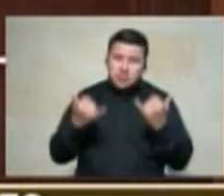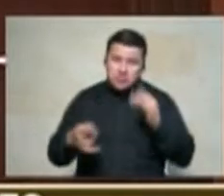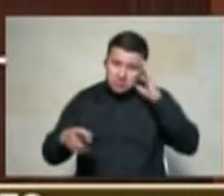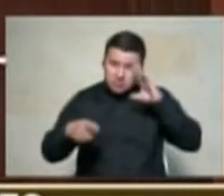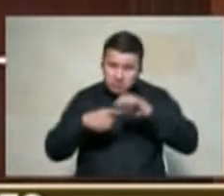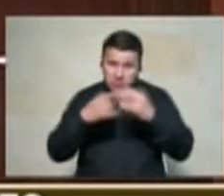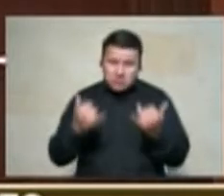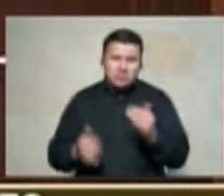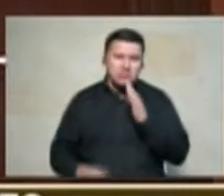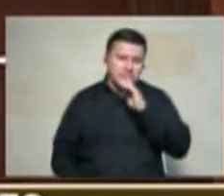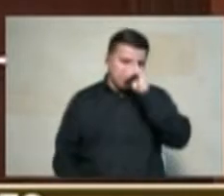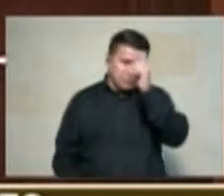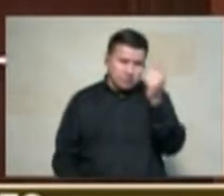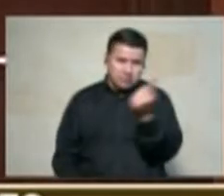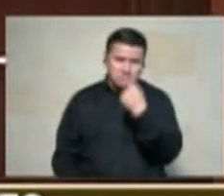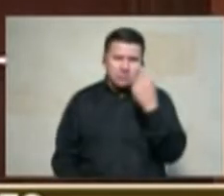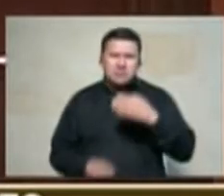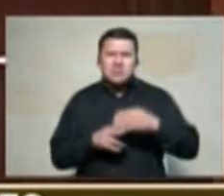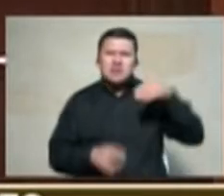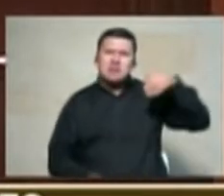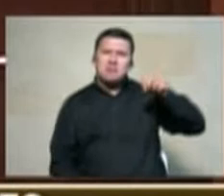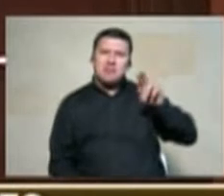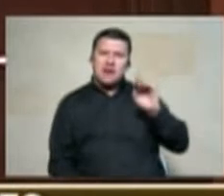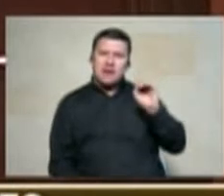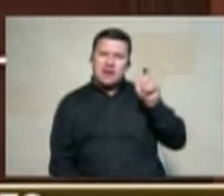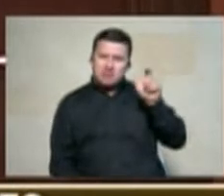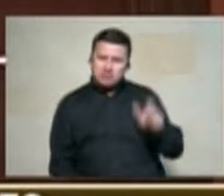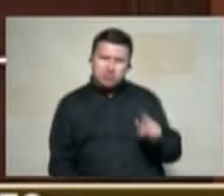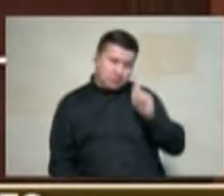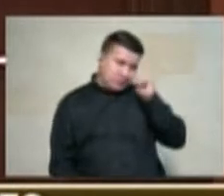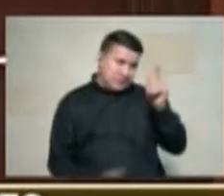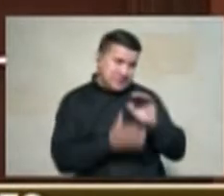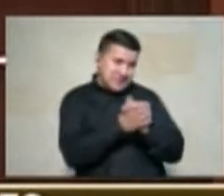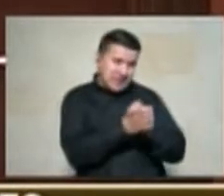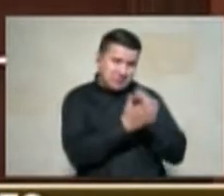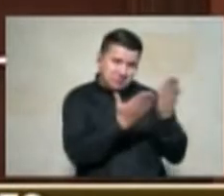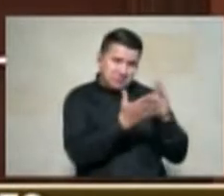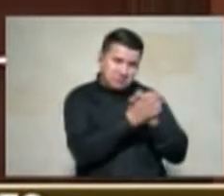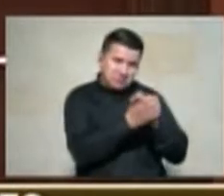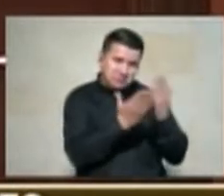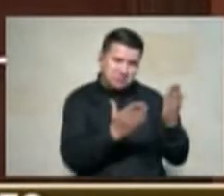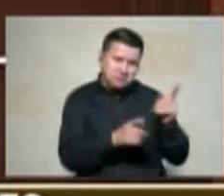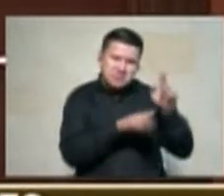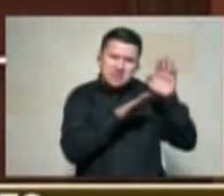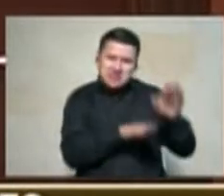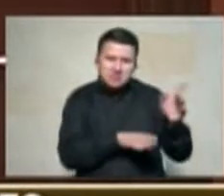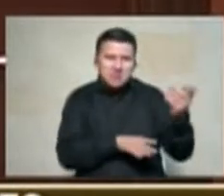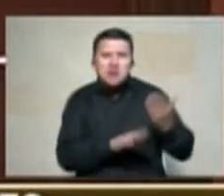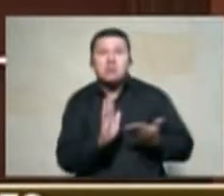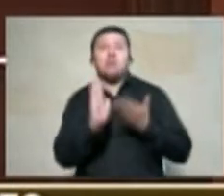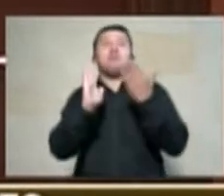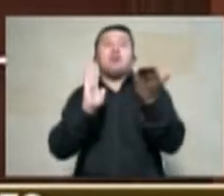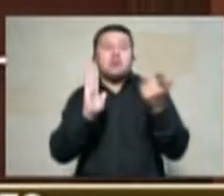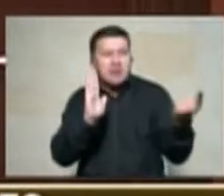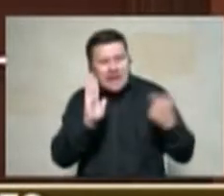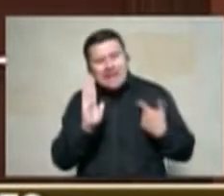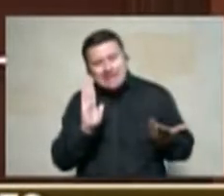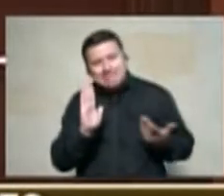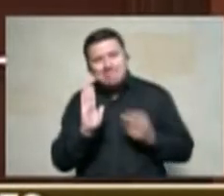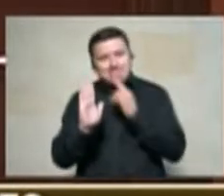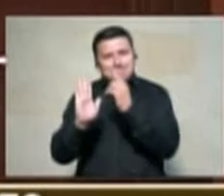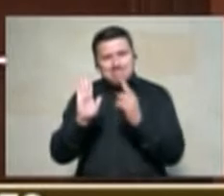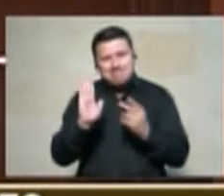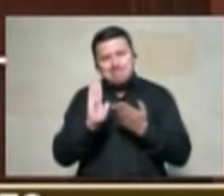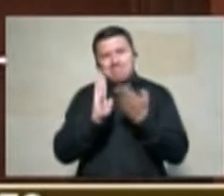María Fernanda Cabala quien saludo muy especialmente como representante citante y envía sus saludos